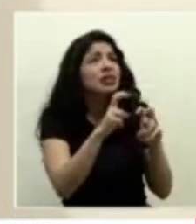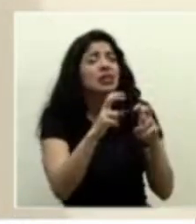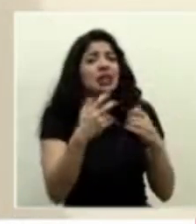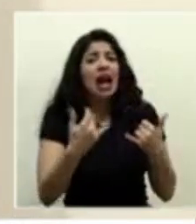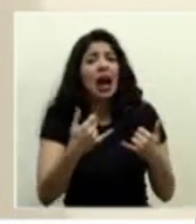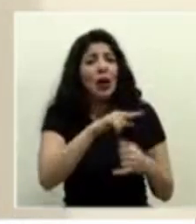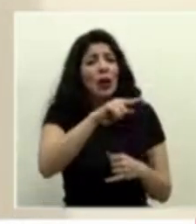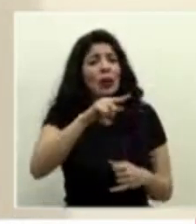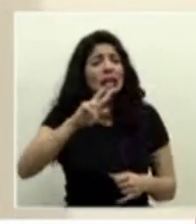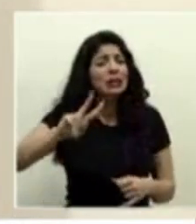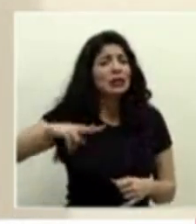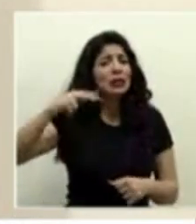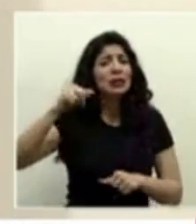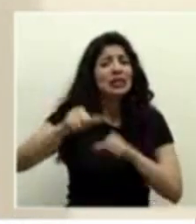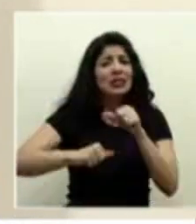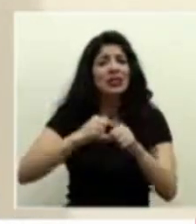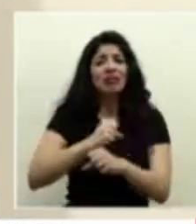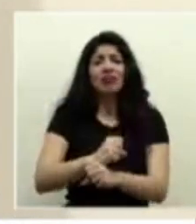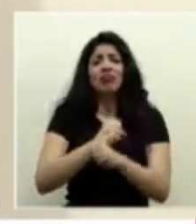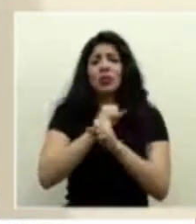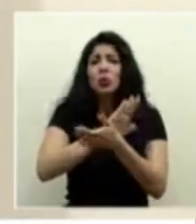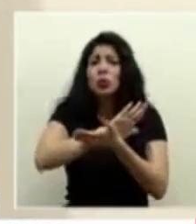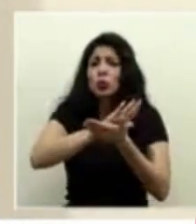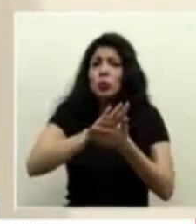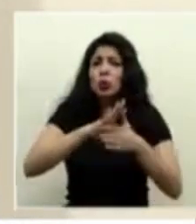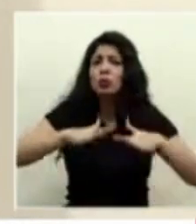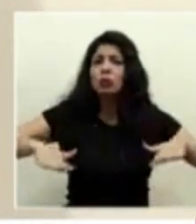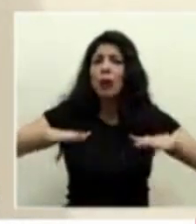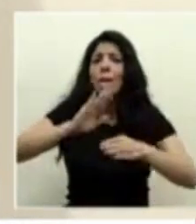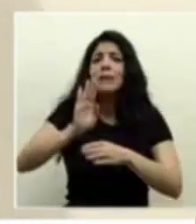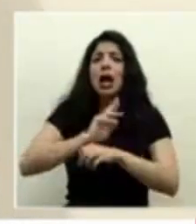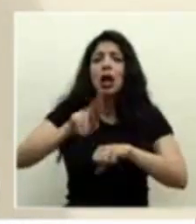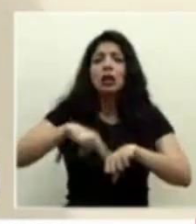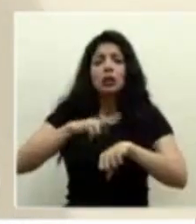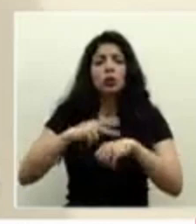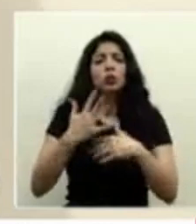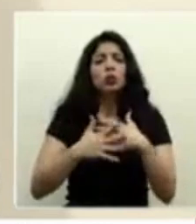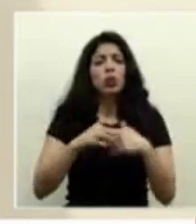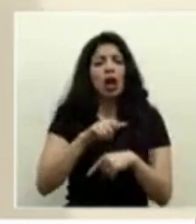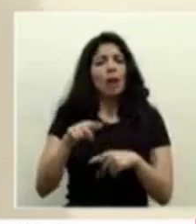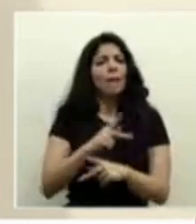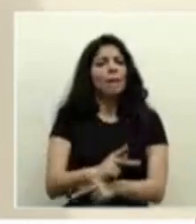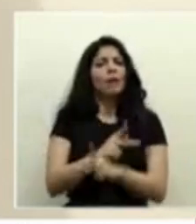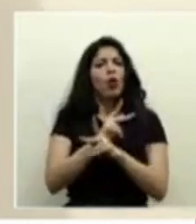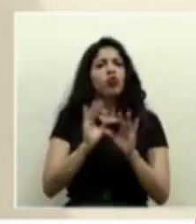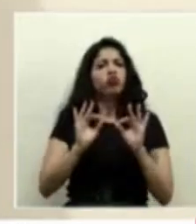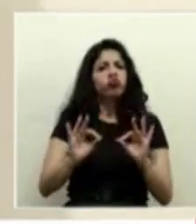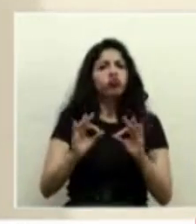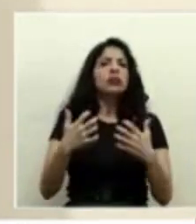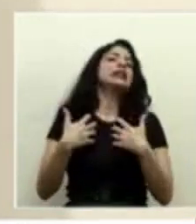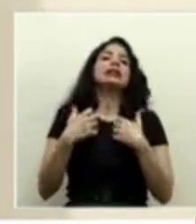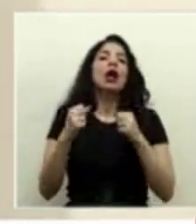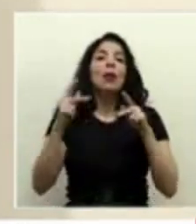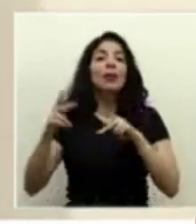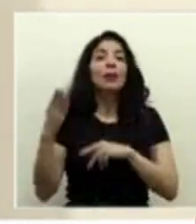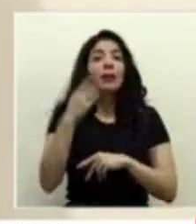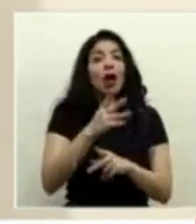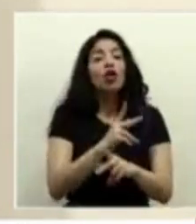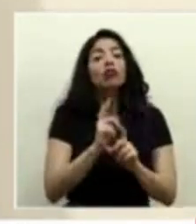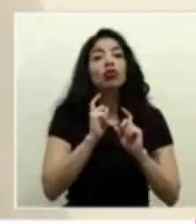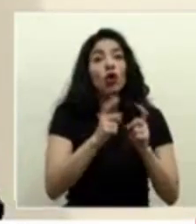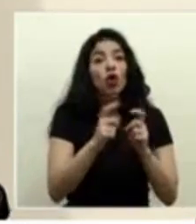redoblando los esfuerzos de seguridad en el banco nacional de sangre para proteger la salud de los donantes